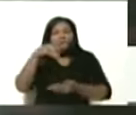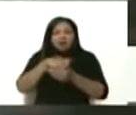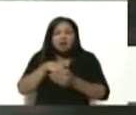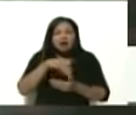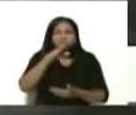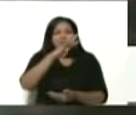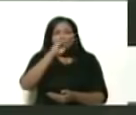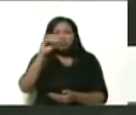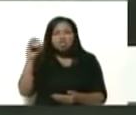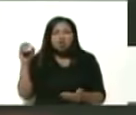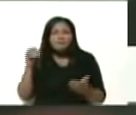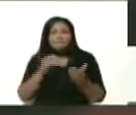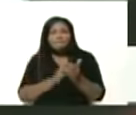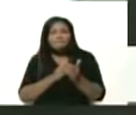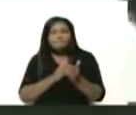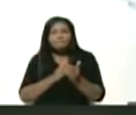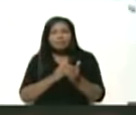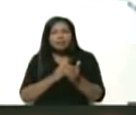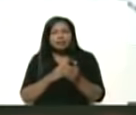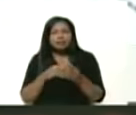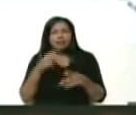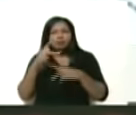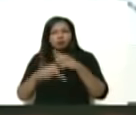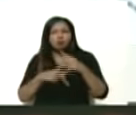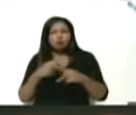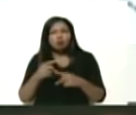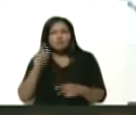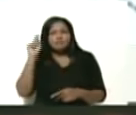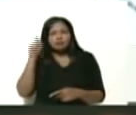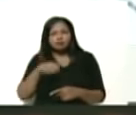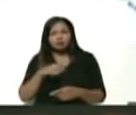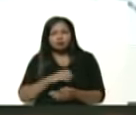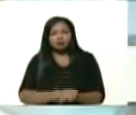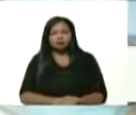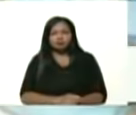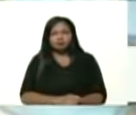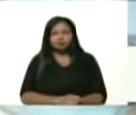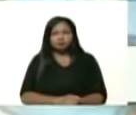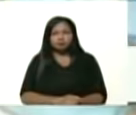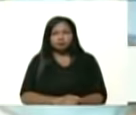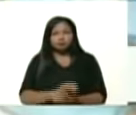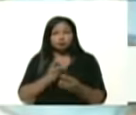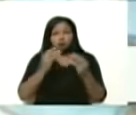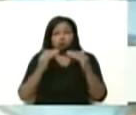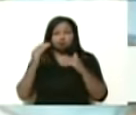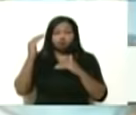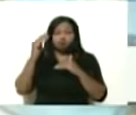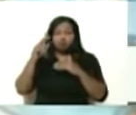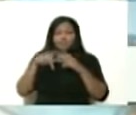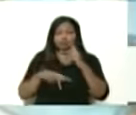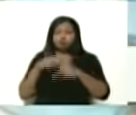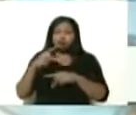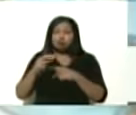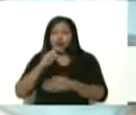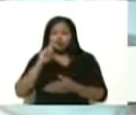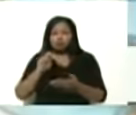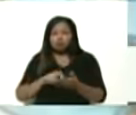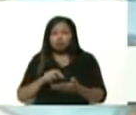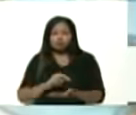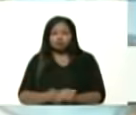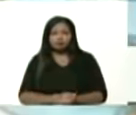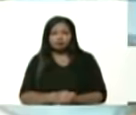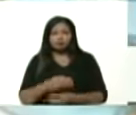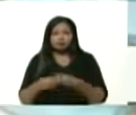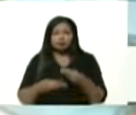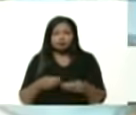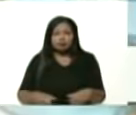400 mil piezas de producción mensuales, un número bastante alto para la producción nacional, para abastecer el